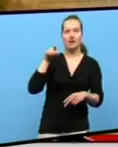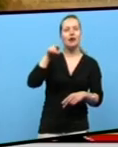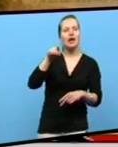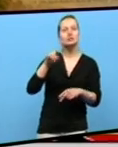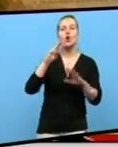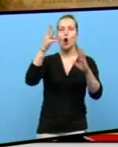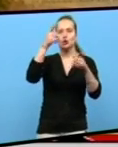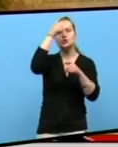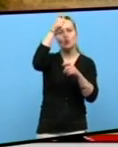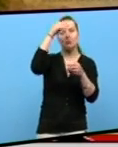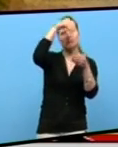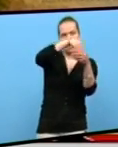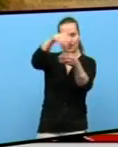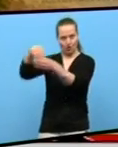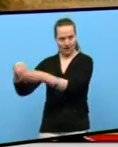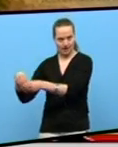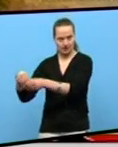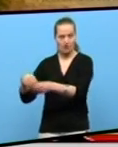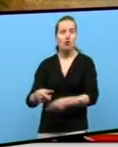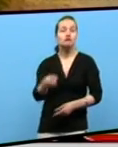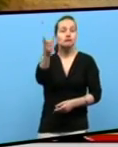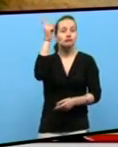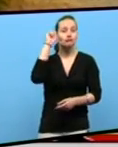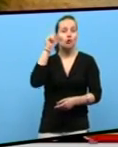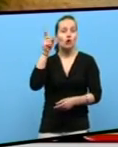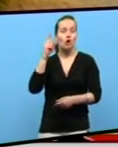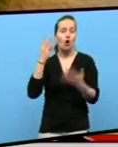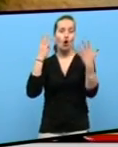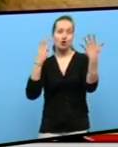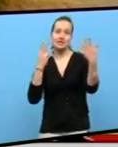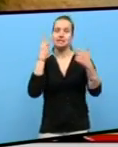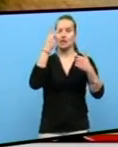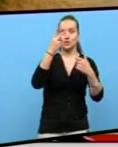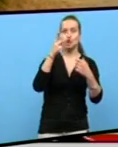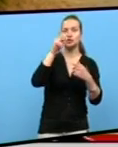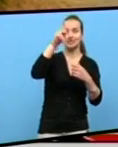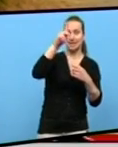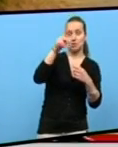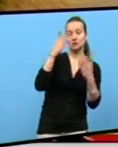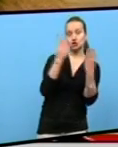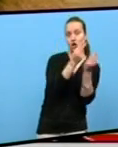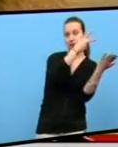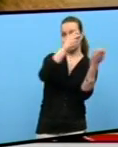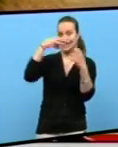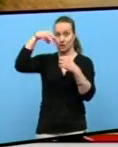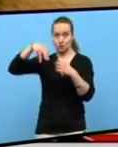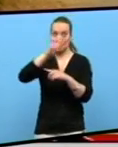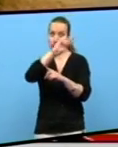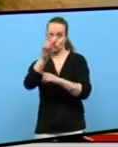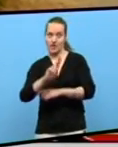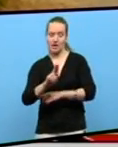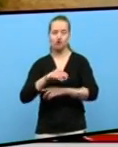oito parroquias, tan xo 82 km con 700 metros cadrados